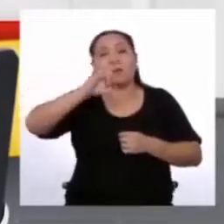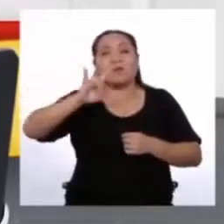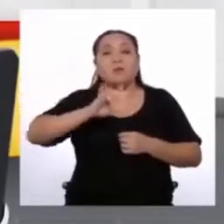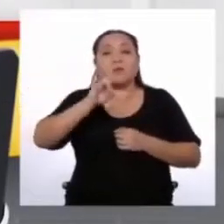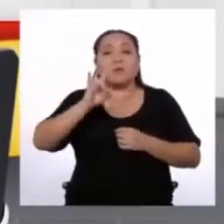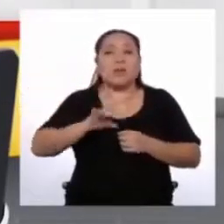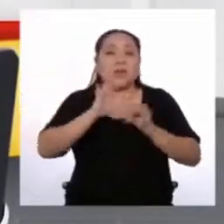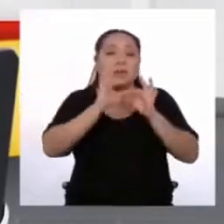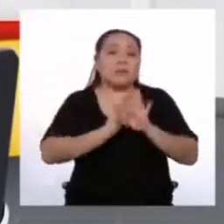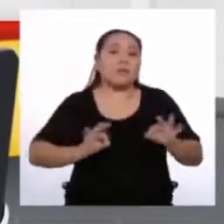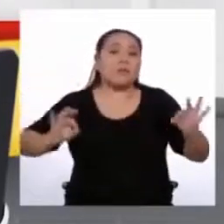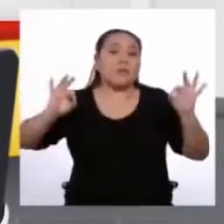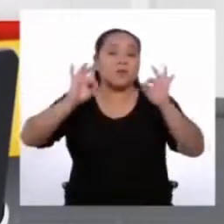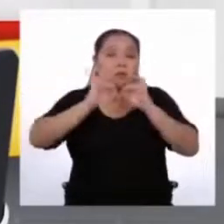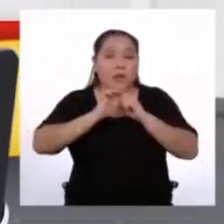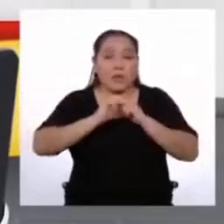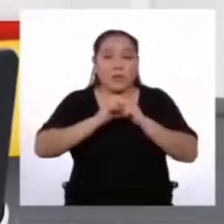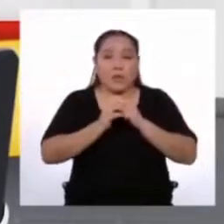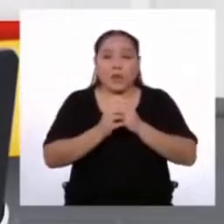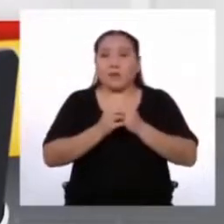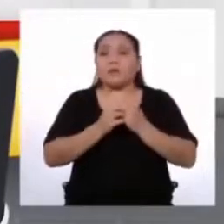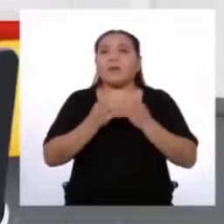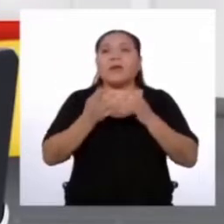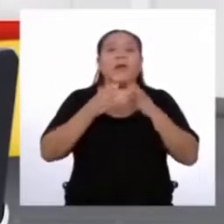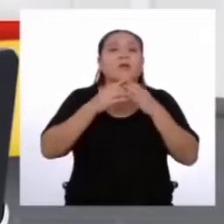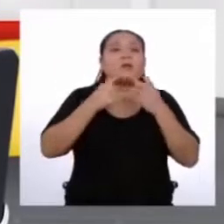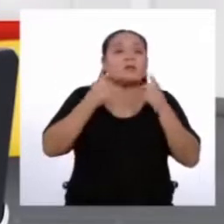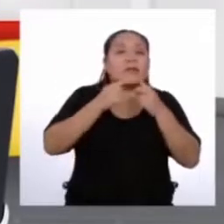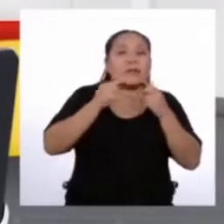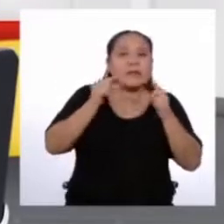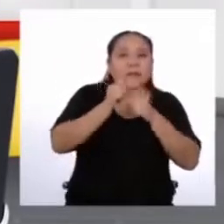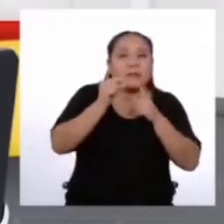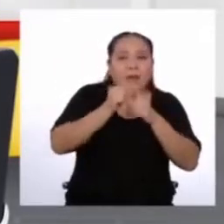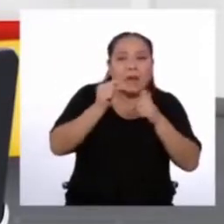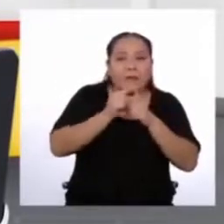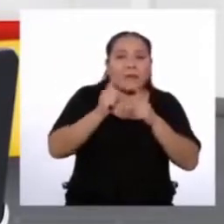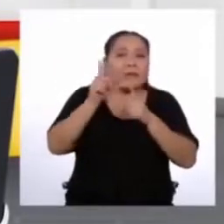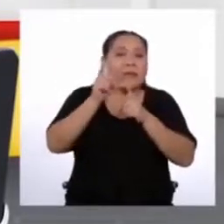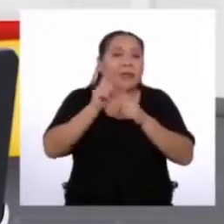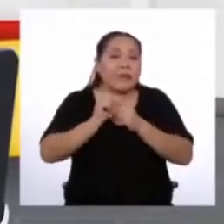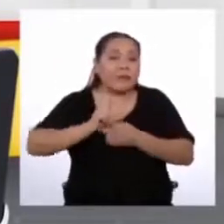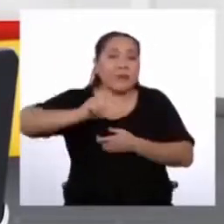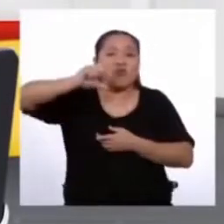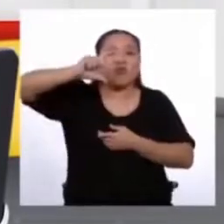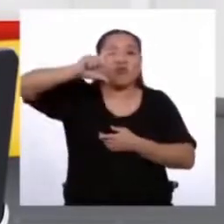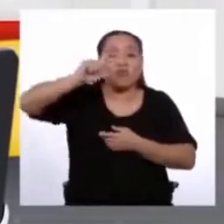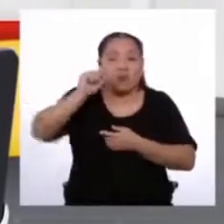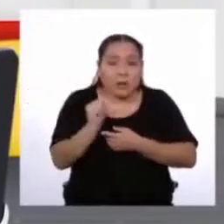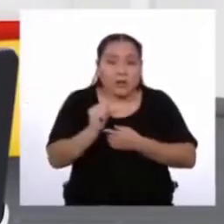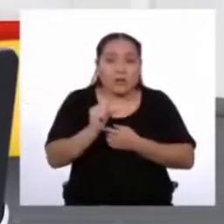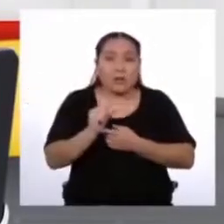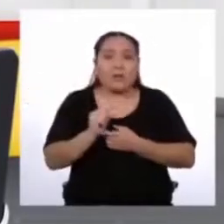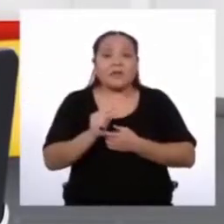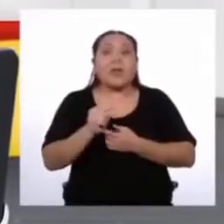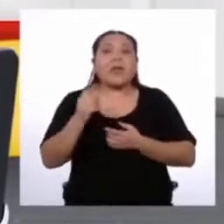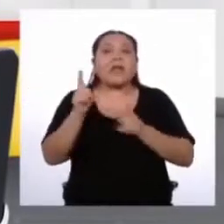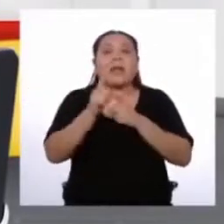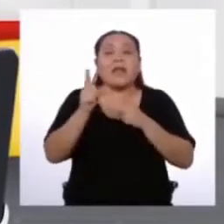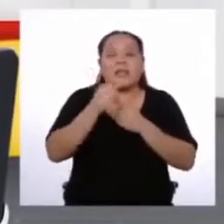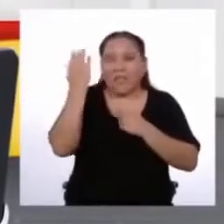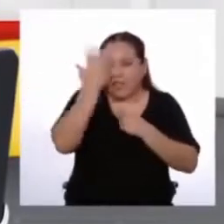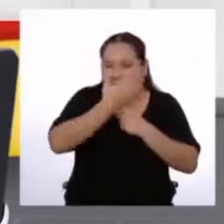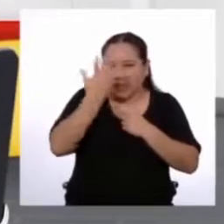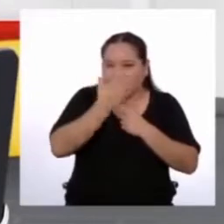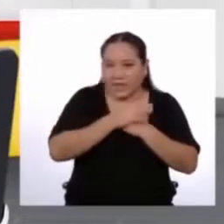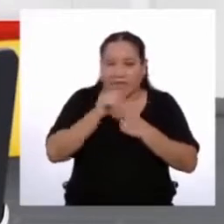gramaticales y ortográficos Así como el uso de letras mayúsculas Y el uso de letras en negrita Para el